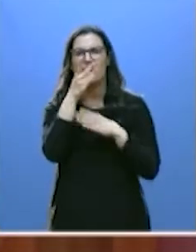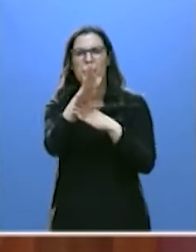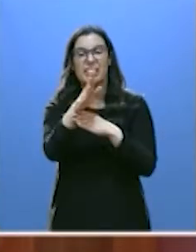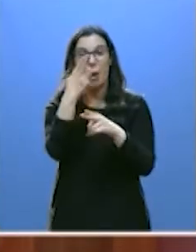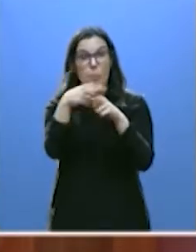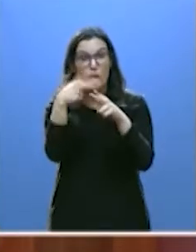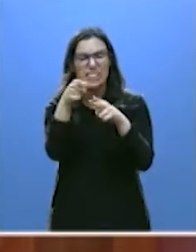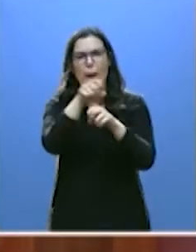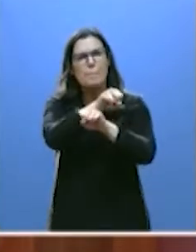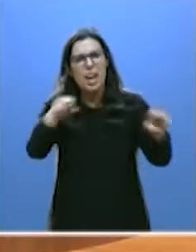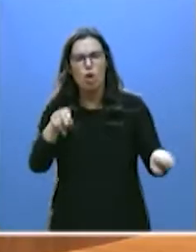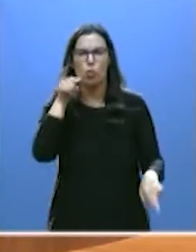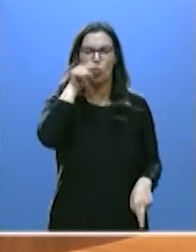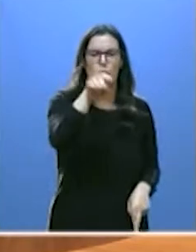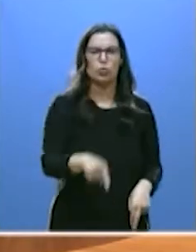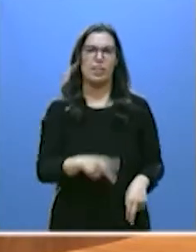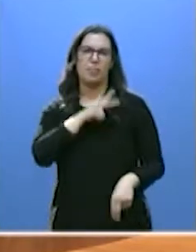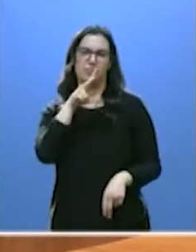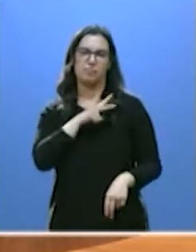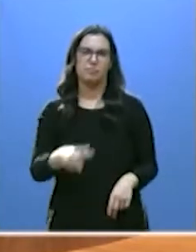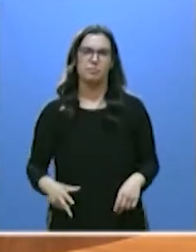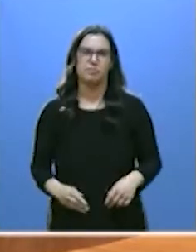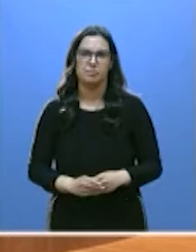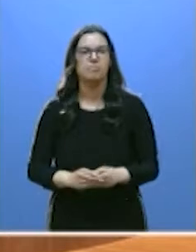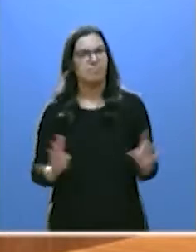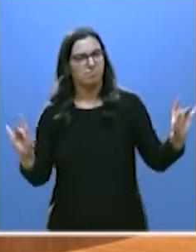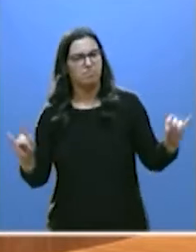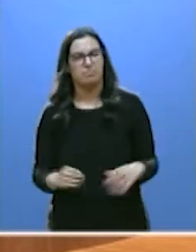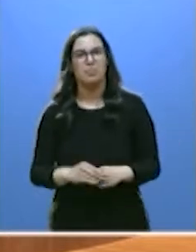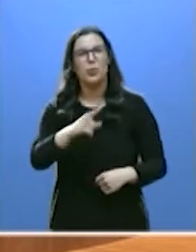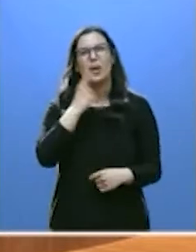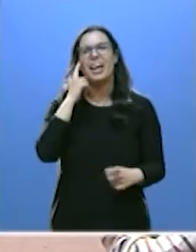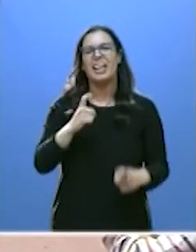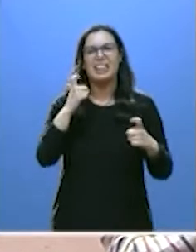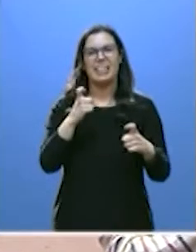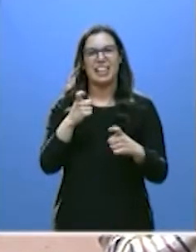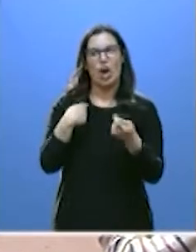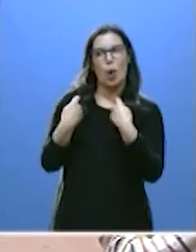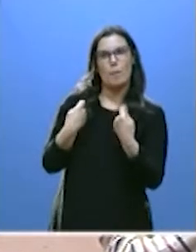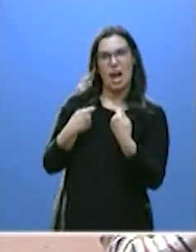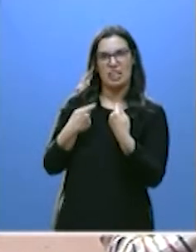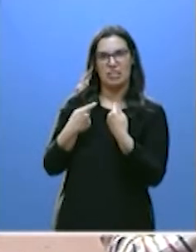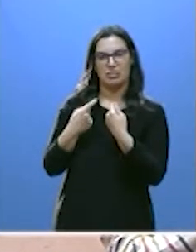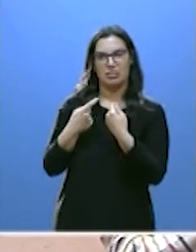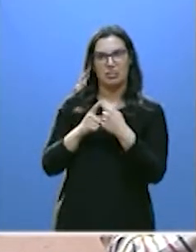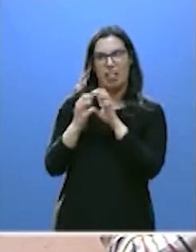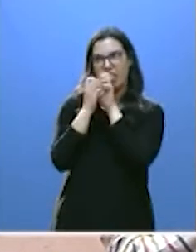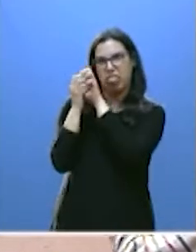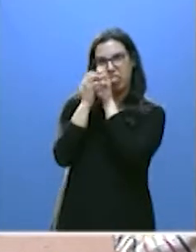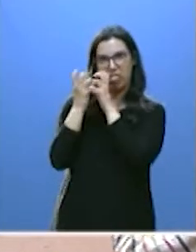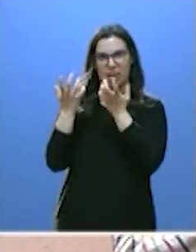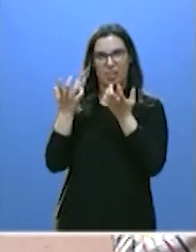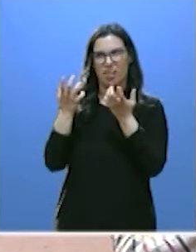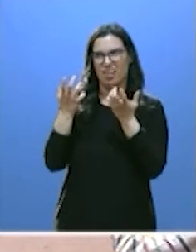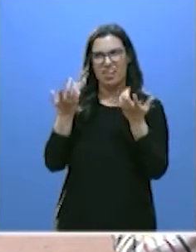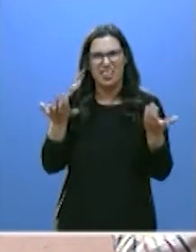política. Sí, sí, usted, intentando comprar voluntades, rapiñando apoyos con intrigas.